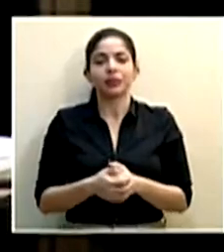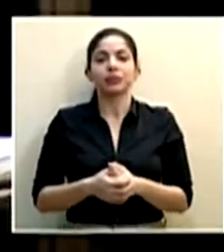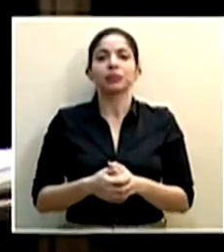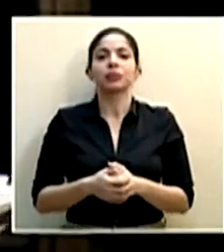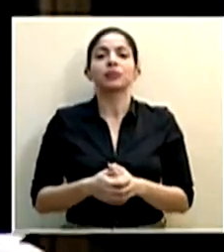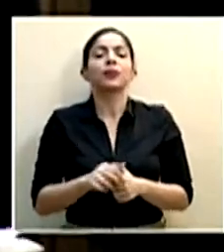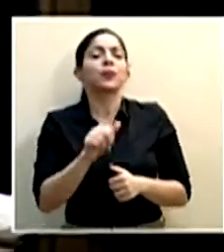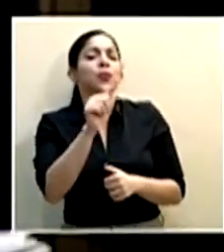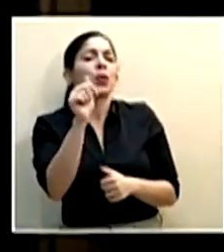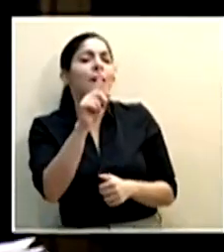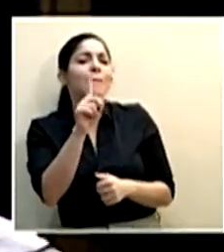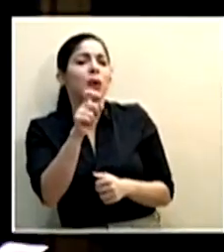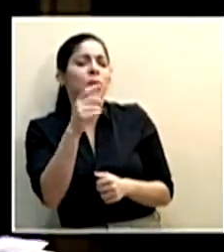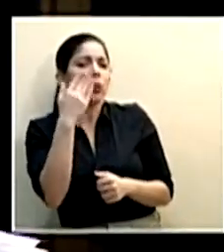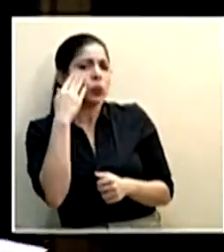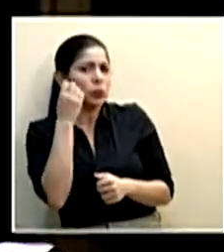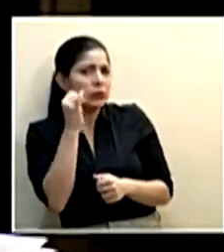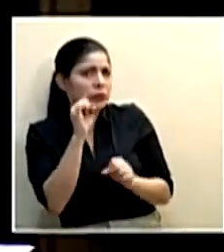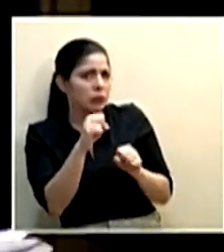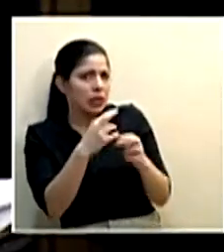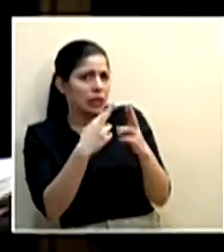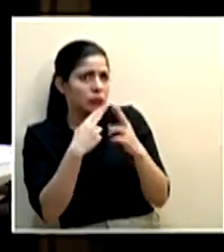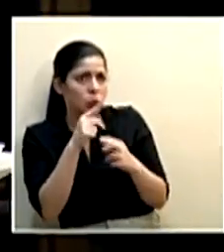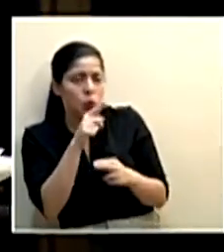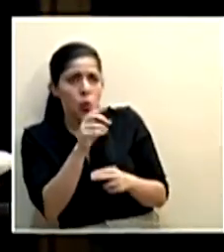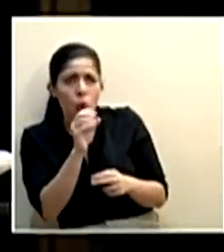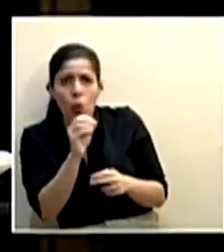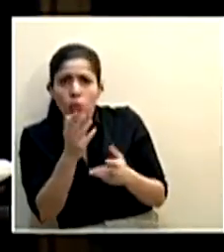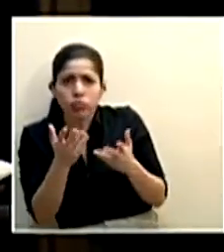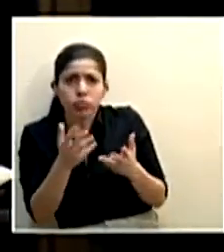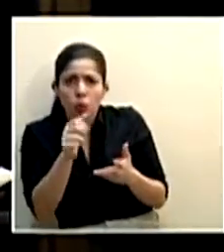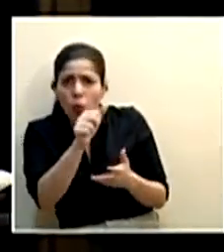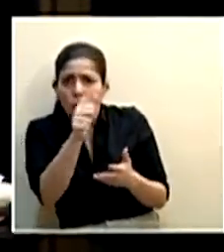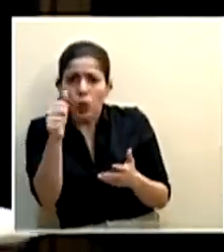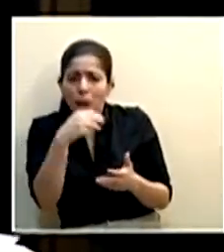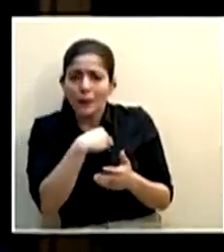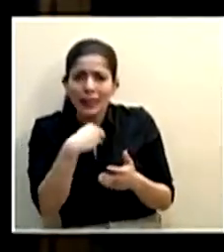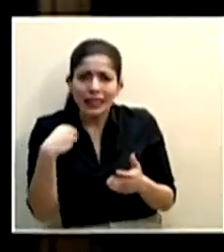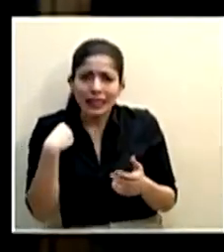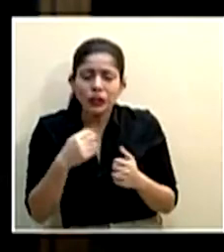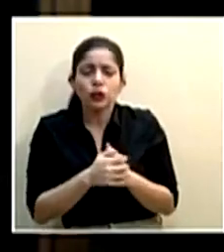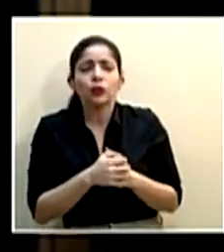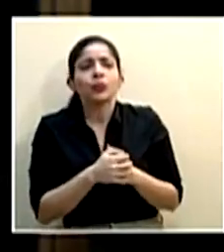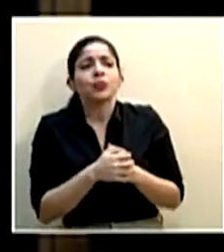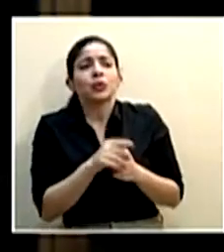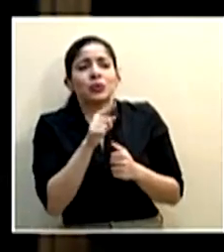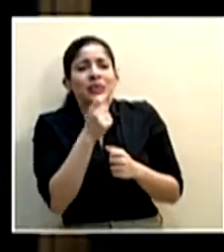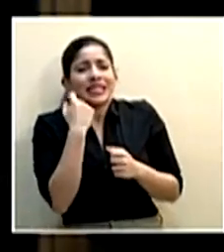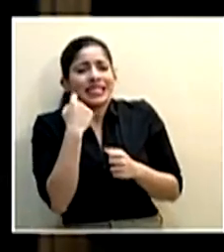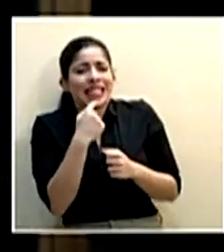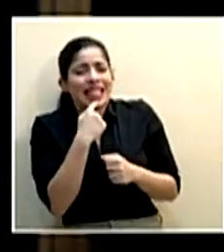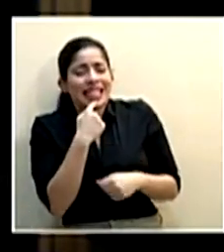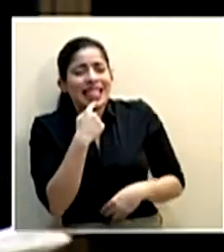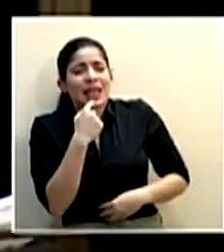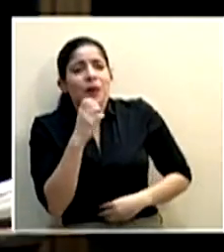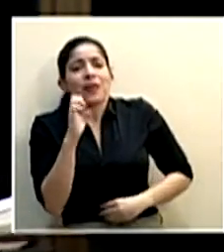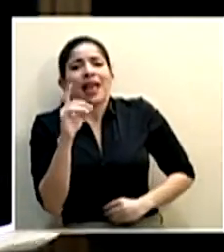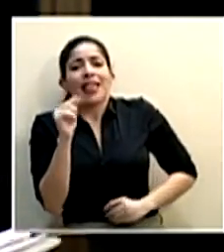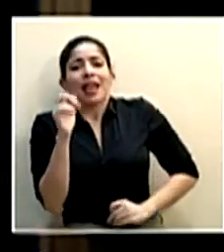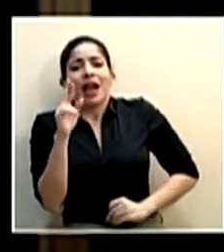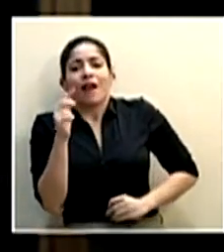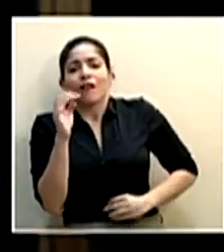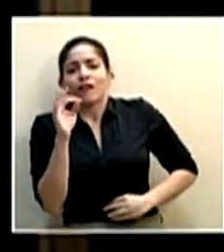La otra consulta, no sé si también la puede responder usted o alguno de los otros ministros, con esto que mencionaba también don Edgar